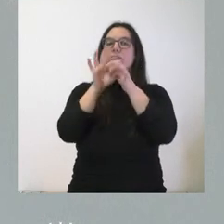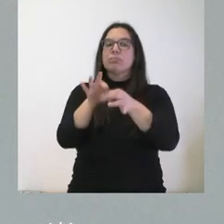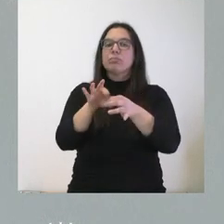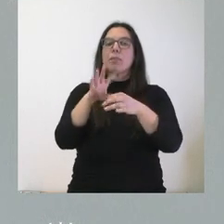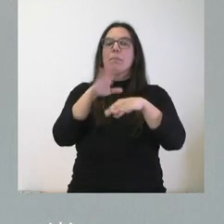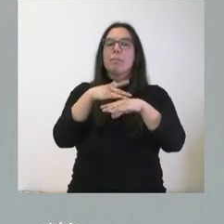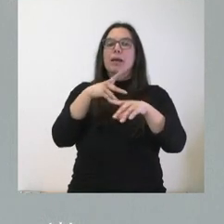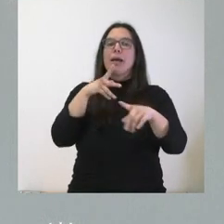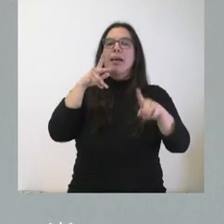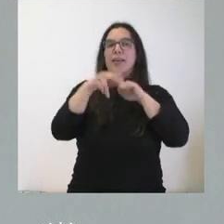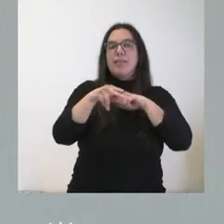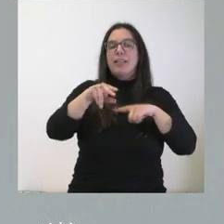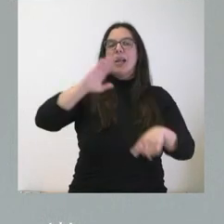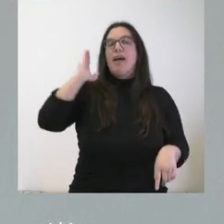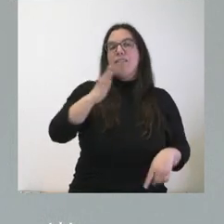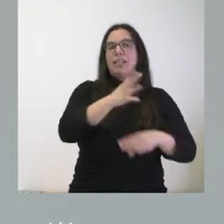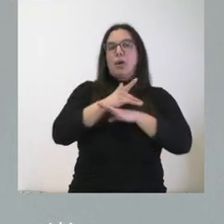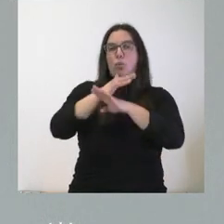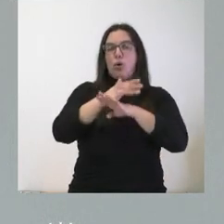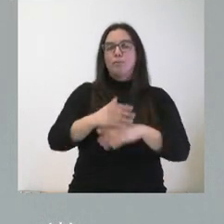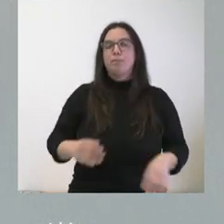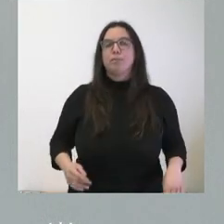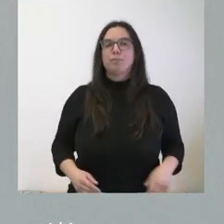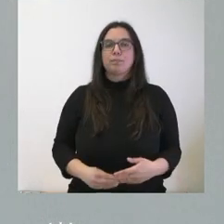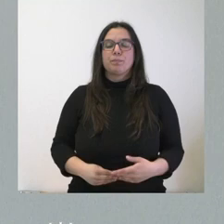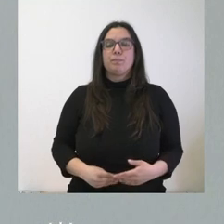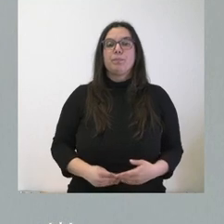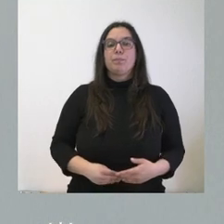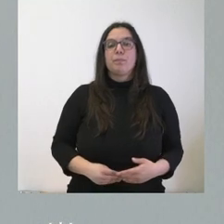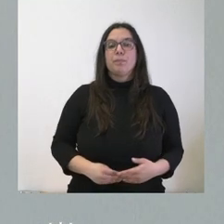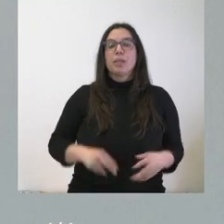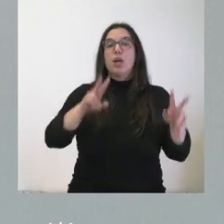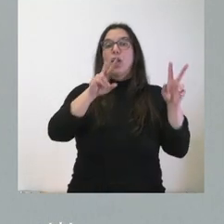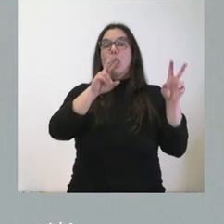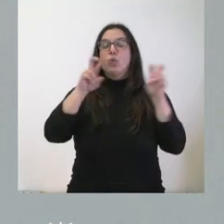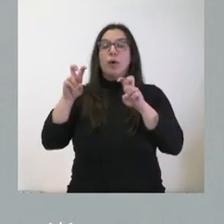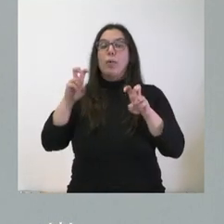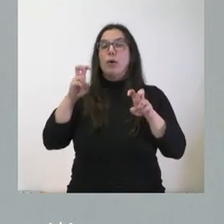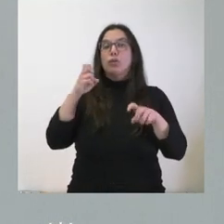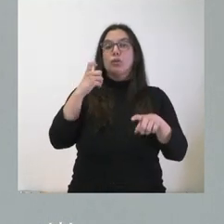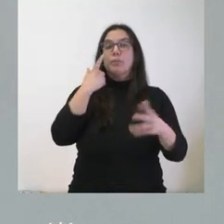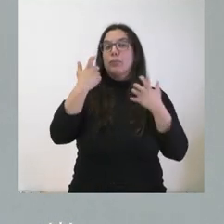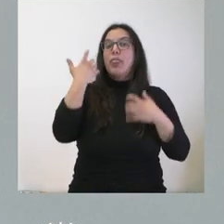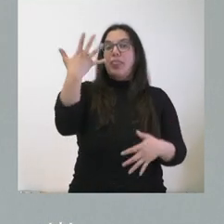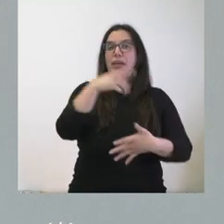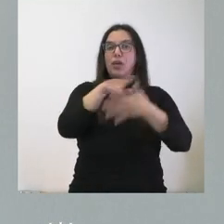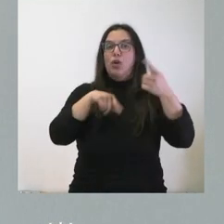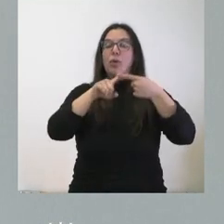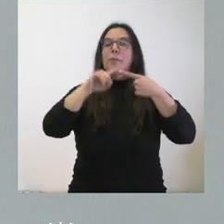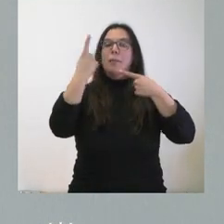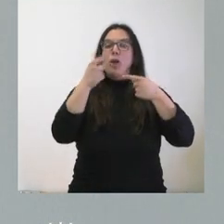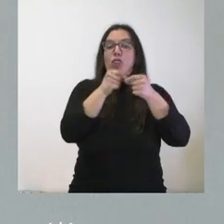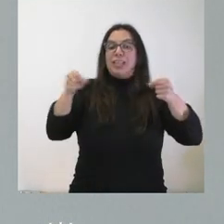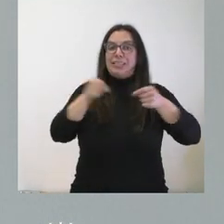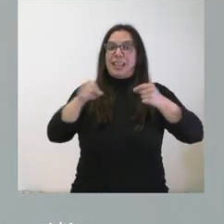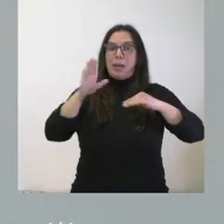mitigación de los posibles perjuicios. Las cinco principales novedades de esta ley es que se fija un régimen de distancias mínimas